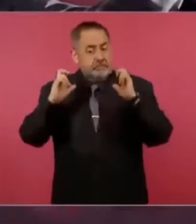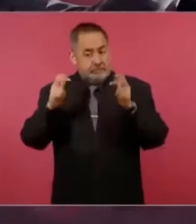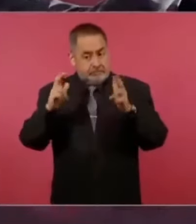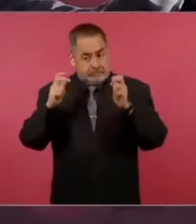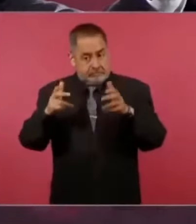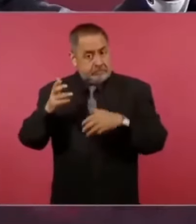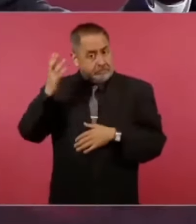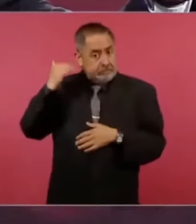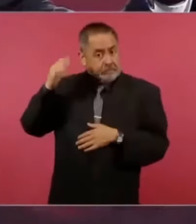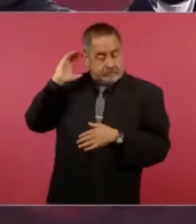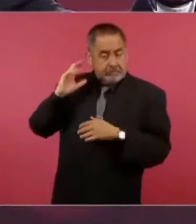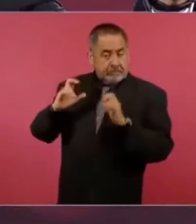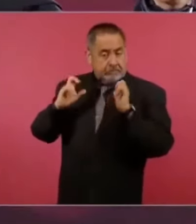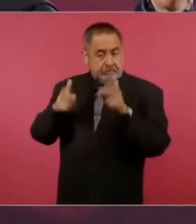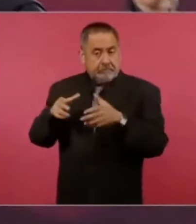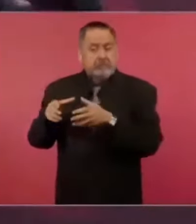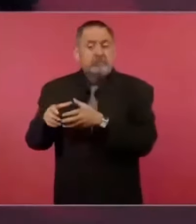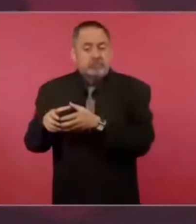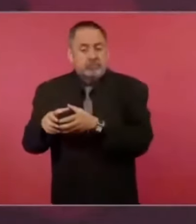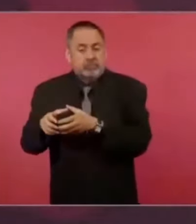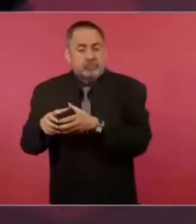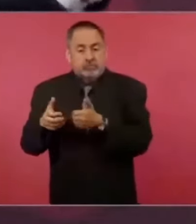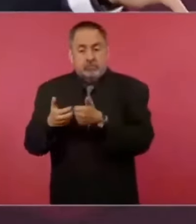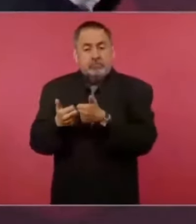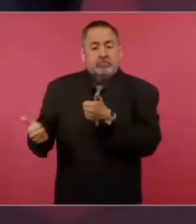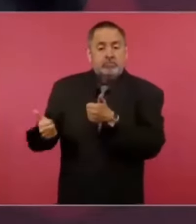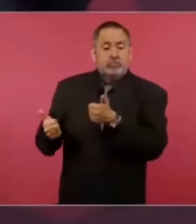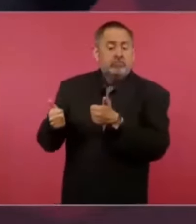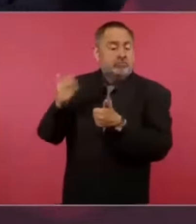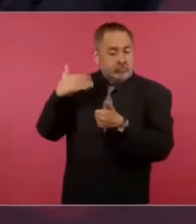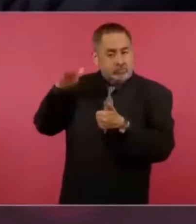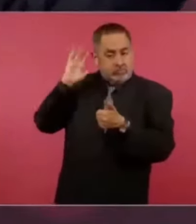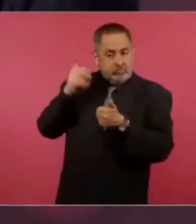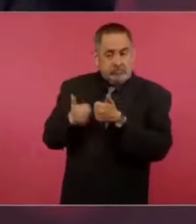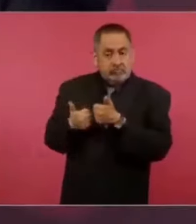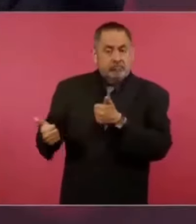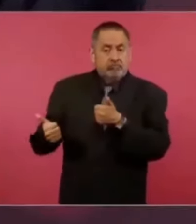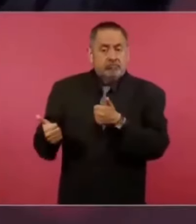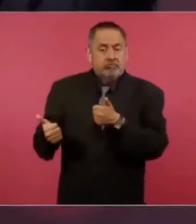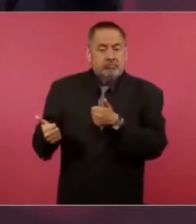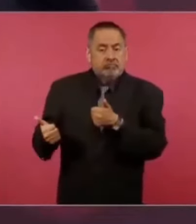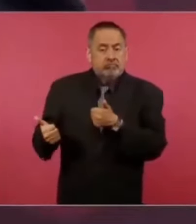pertenecían a